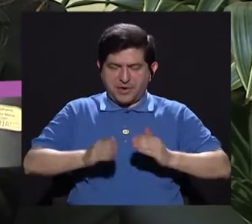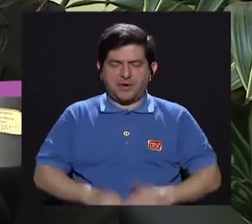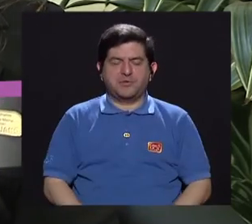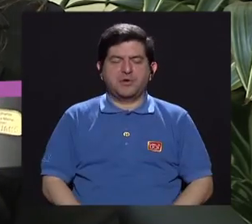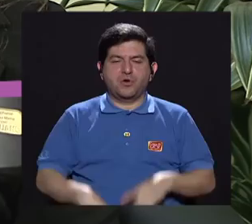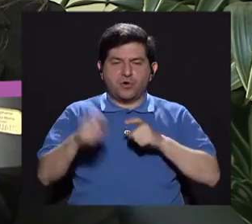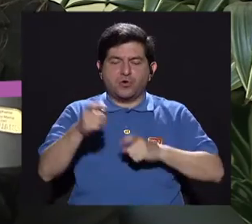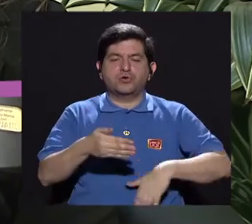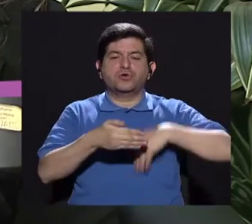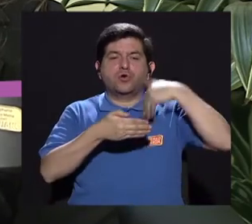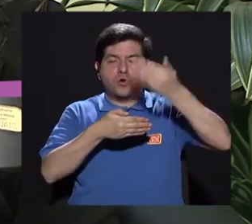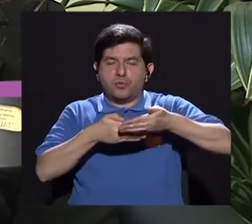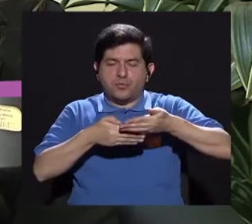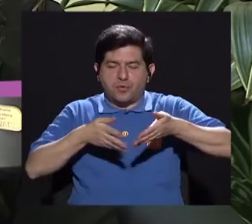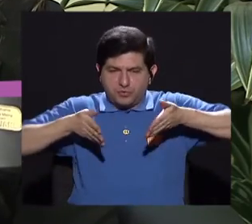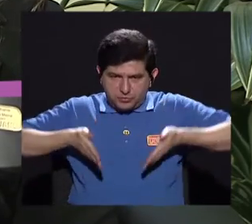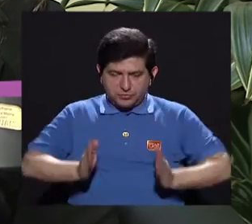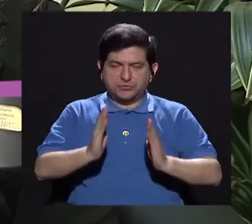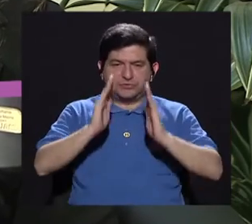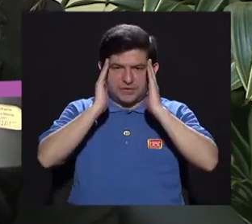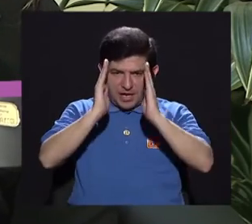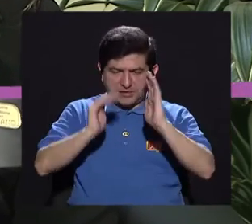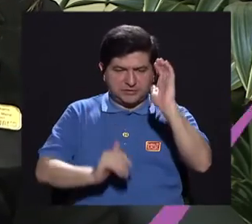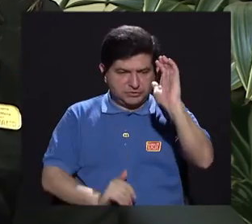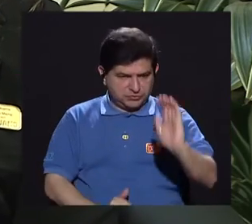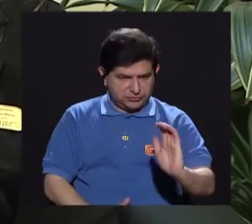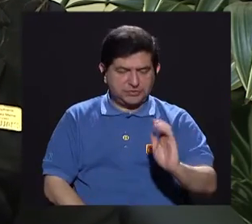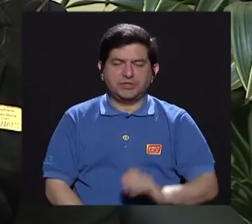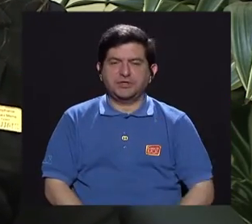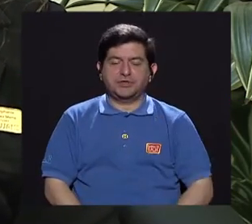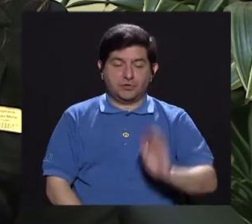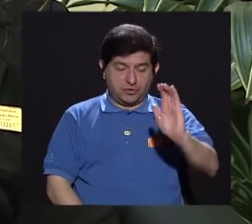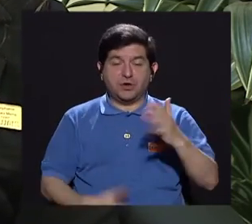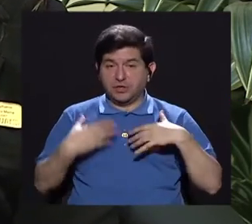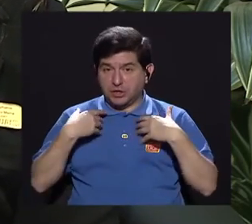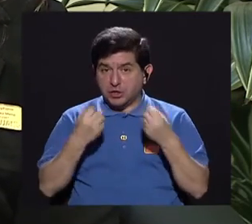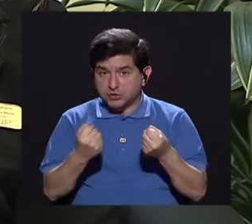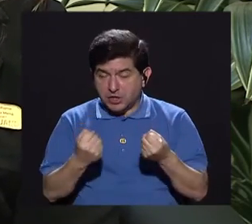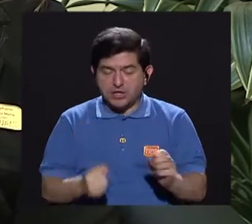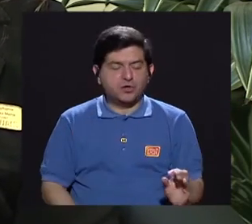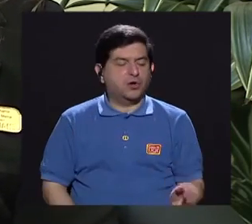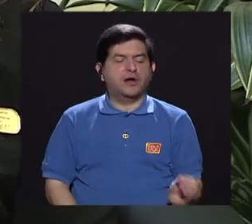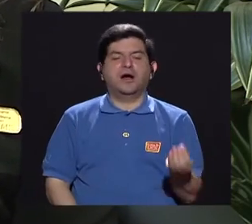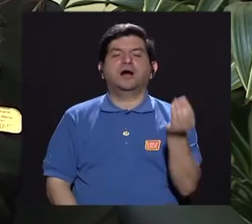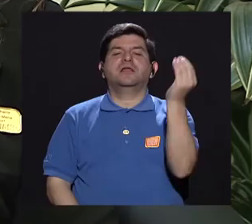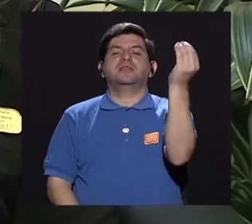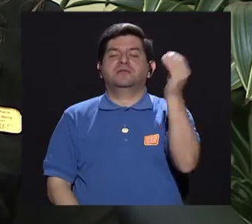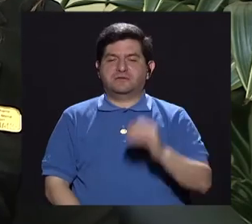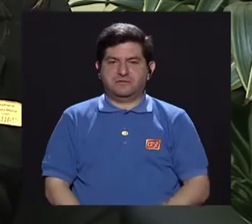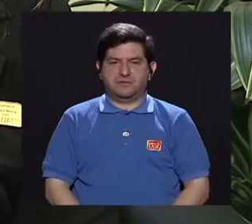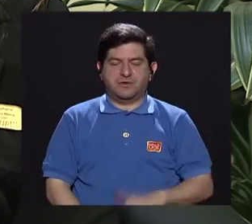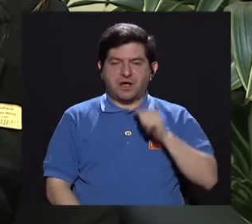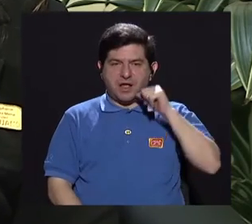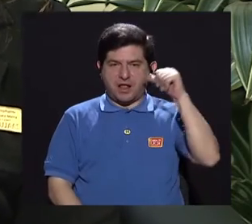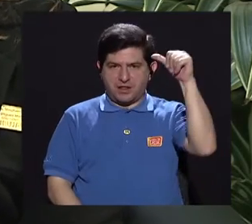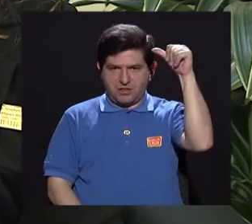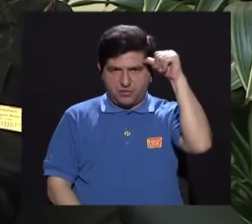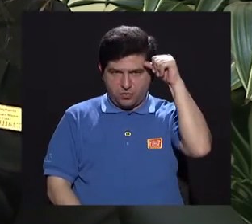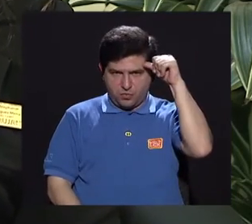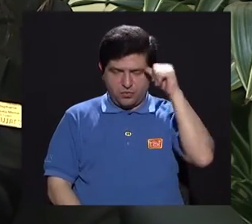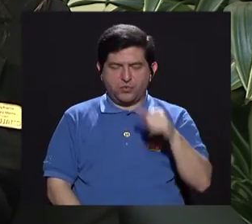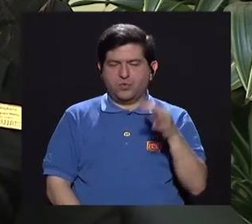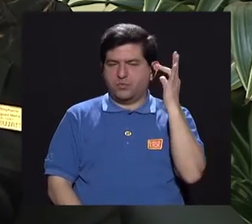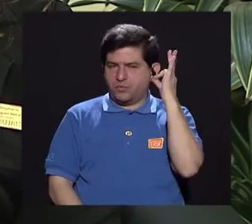control postparto, el de la atención al niño, la atención de niños sano, el adolescente, el adulto, ¿verdad?